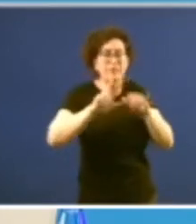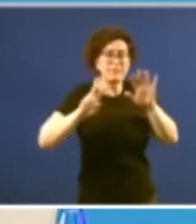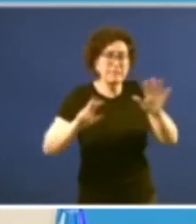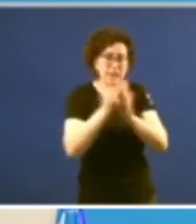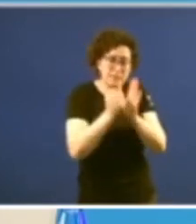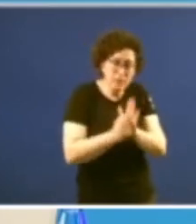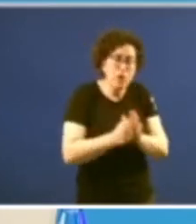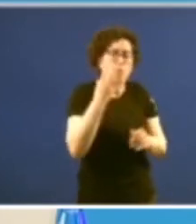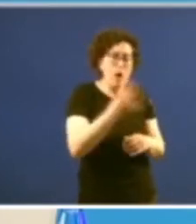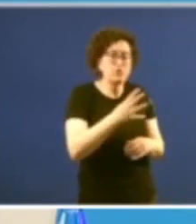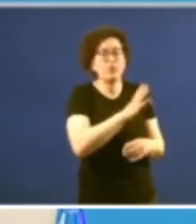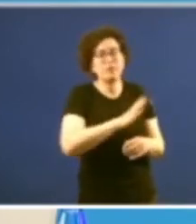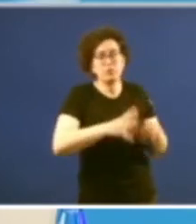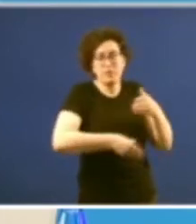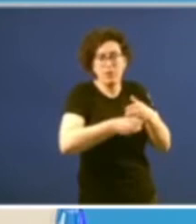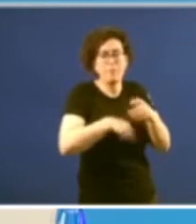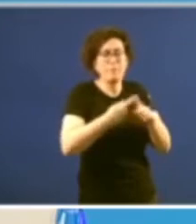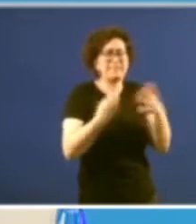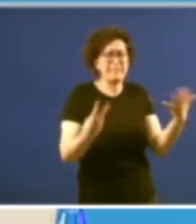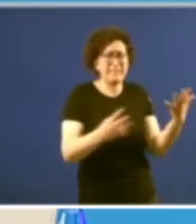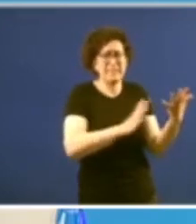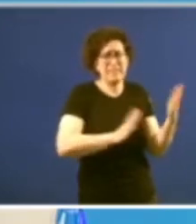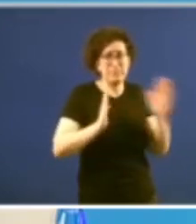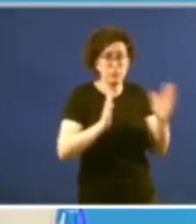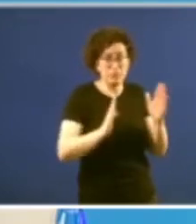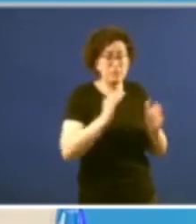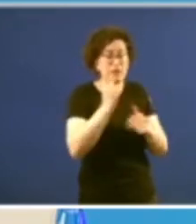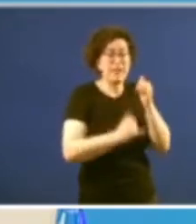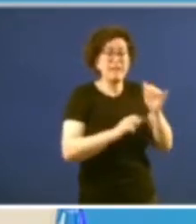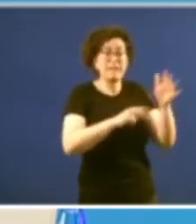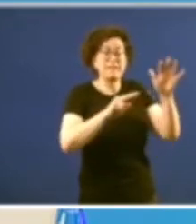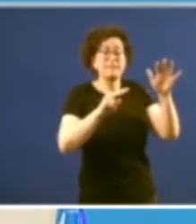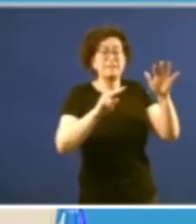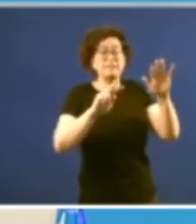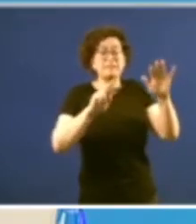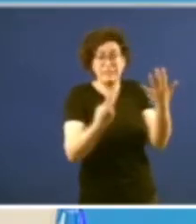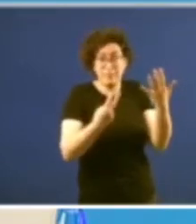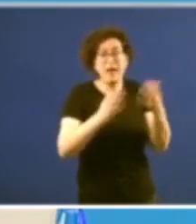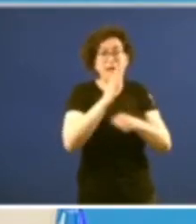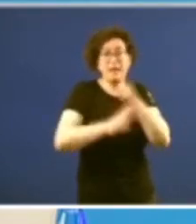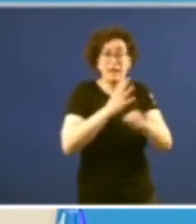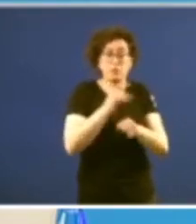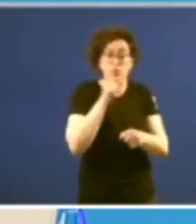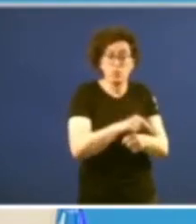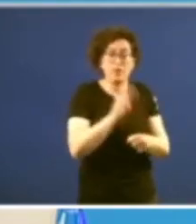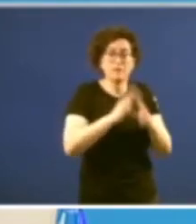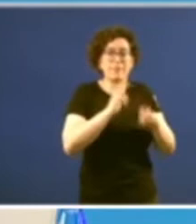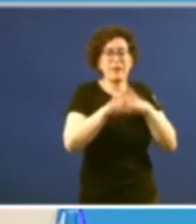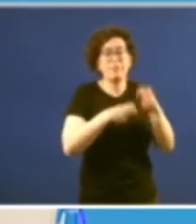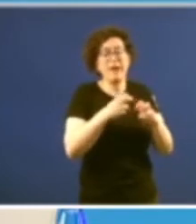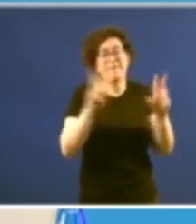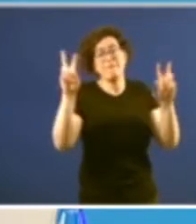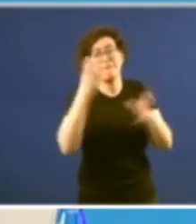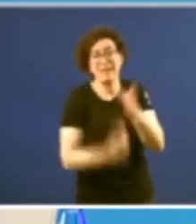disposiciones adicionales y siete disposiciones transitorias esa séptima legislatura es la legislatura de la reforma fallida